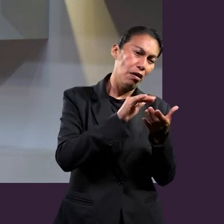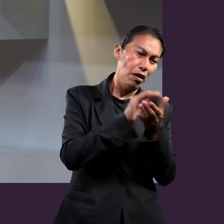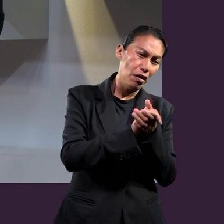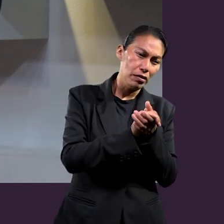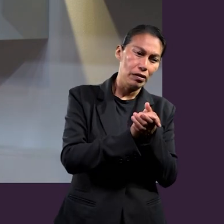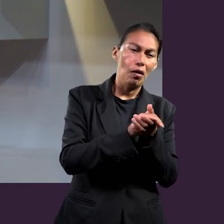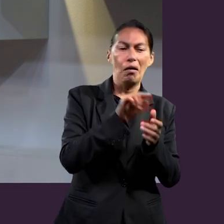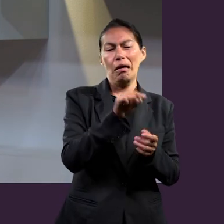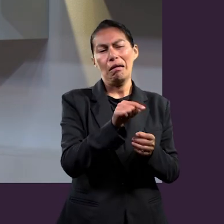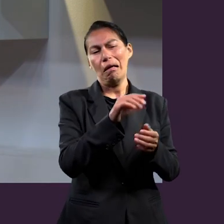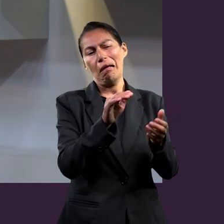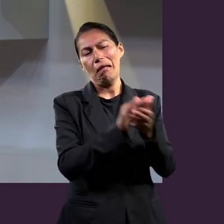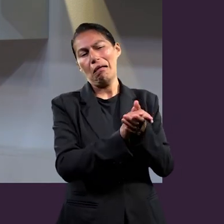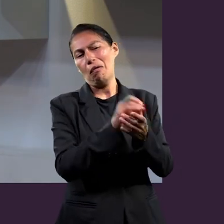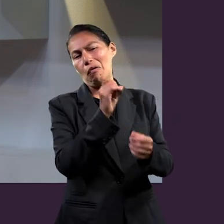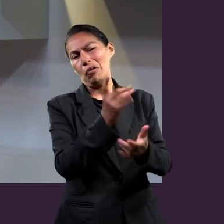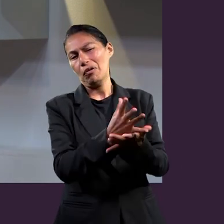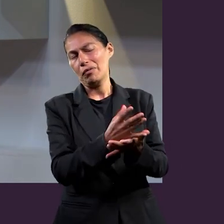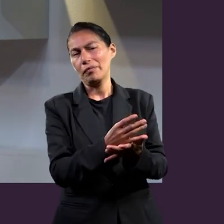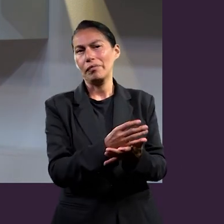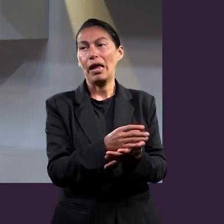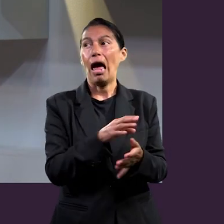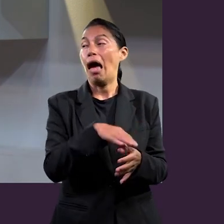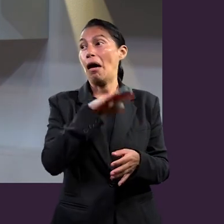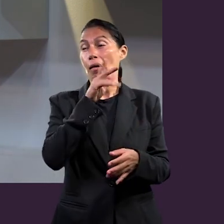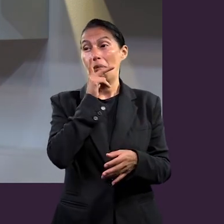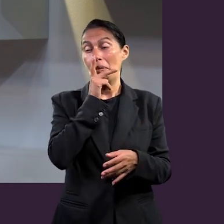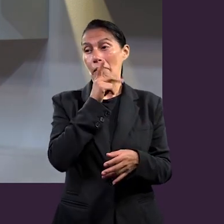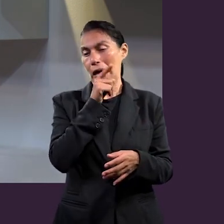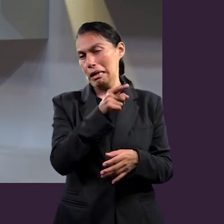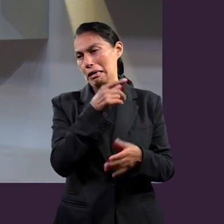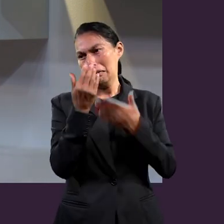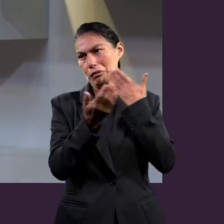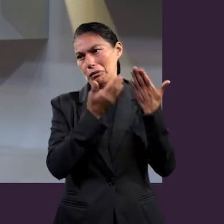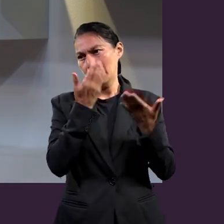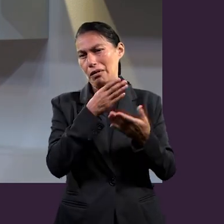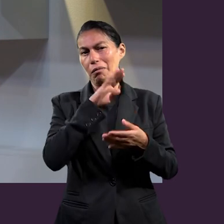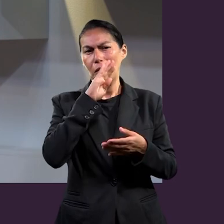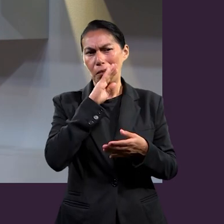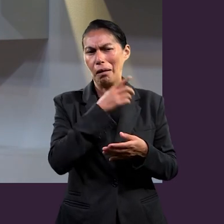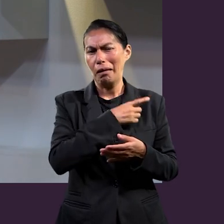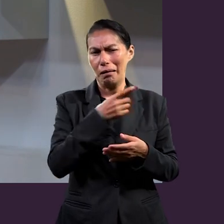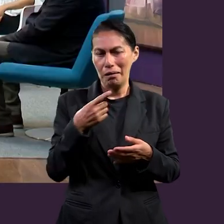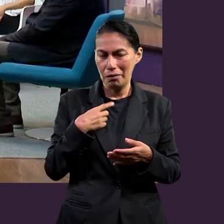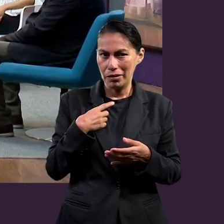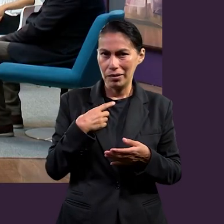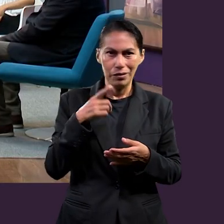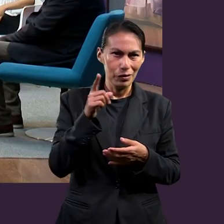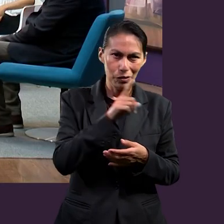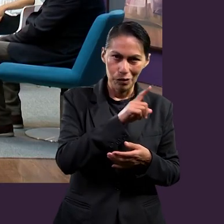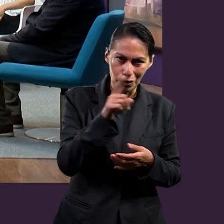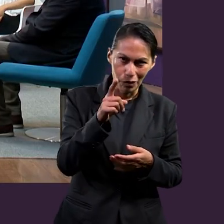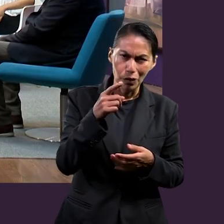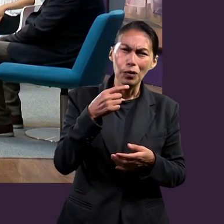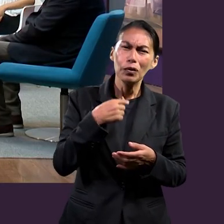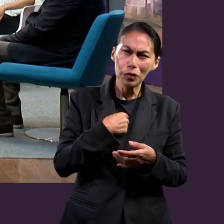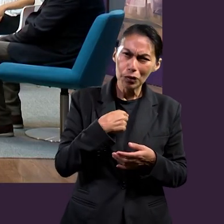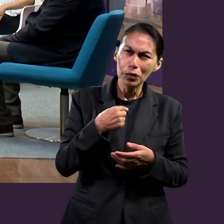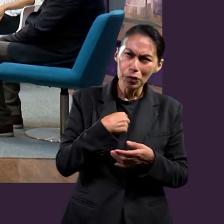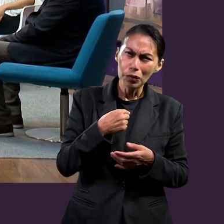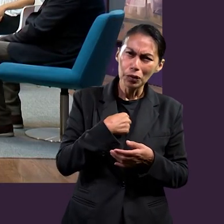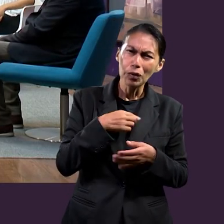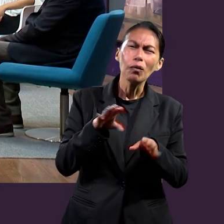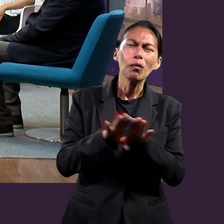en función de, Ah, cuando me case, o no, esto es para los casados. Ah, debería estudiarla a fulana, debería estudiarla a mi papá, debería estudiarla a mi mamá. Es